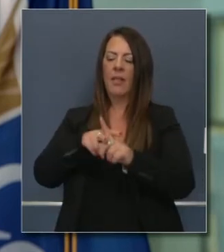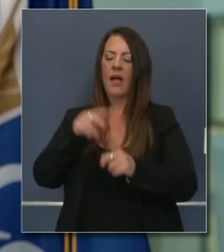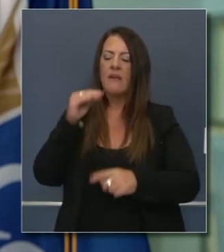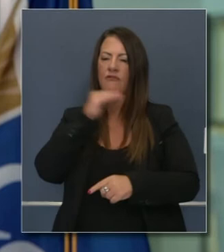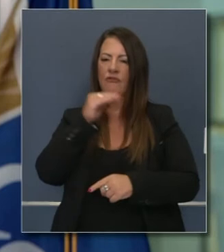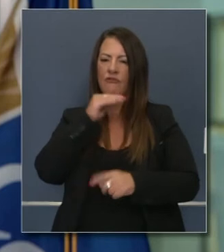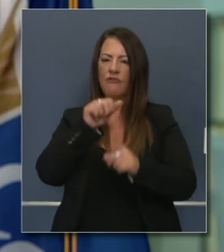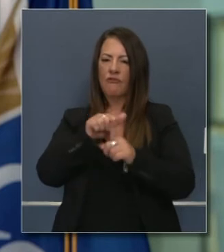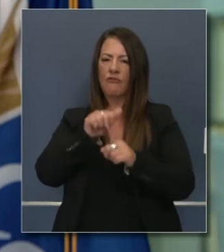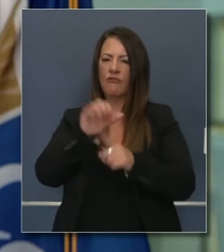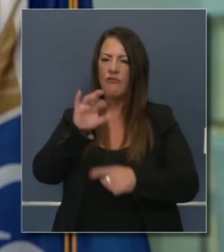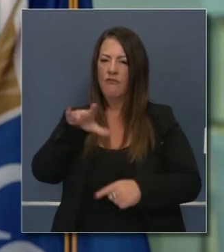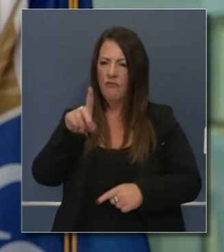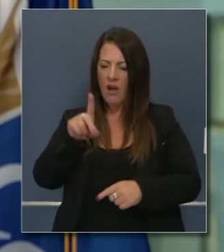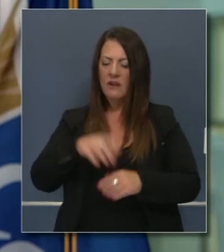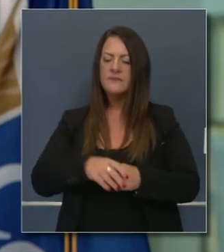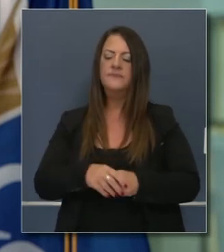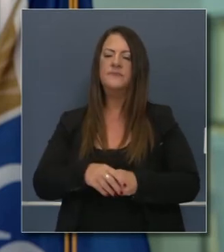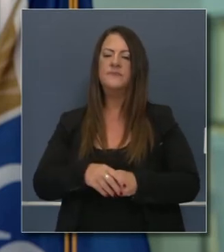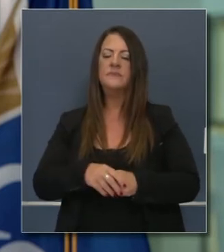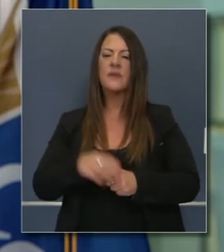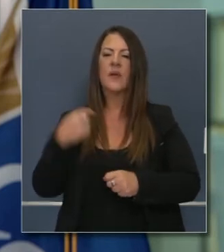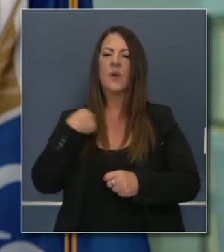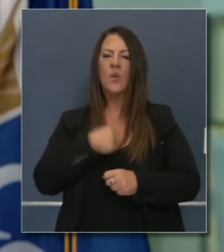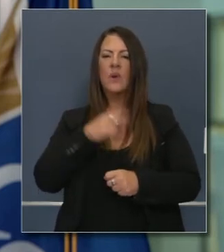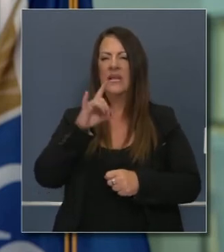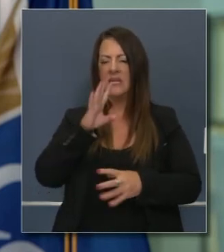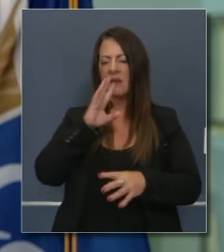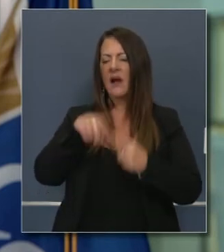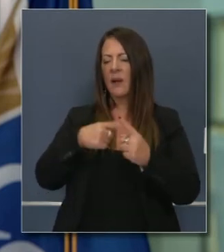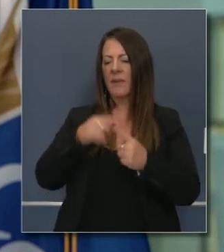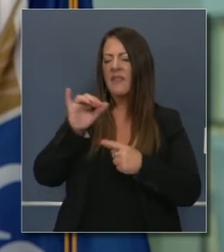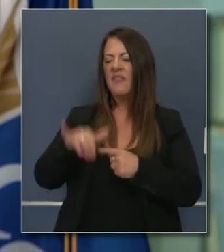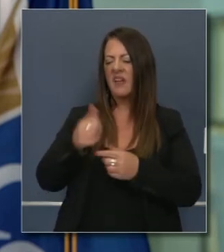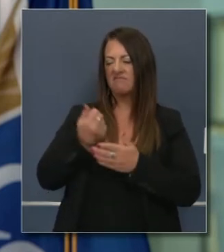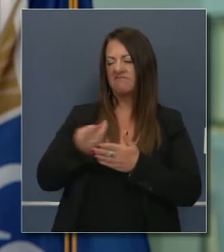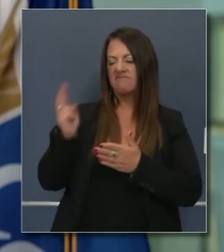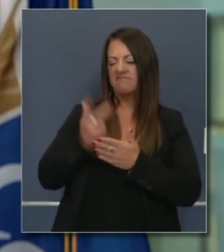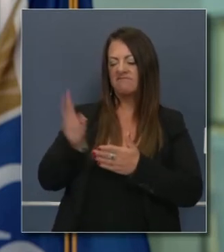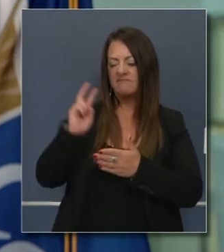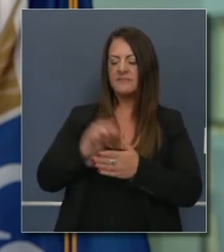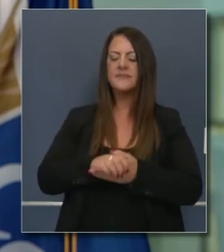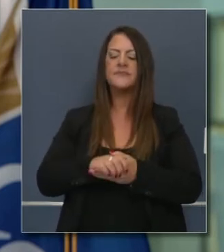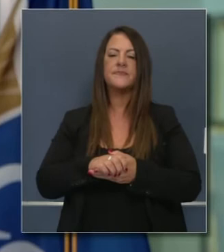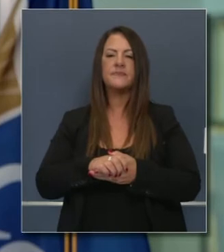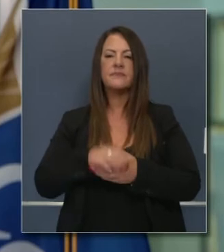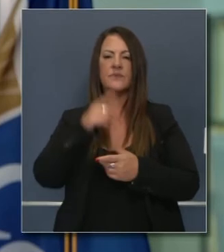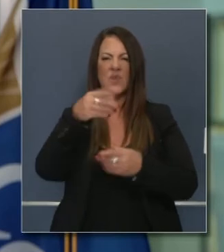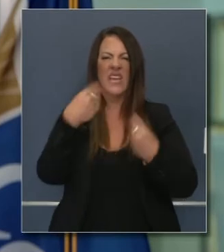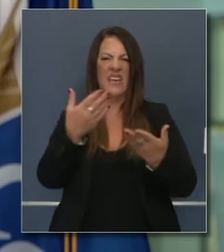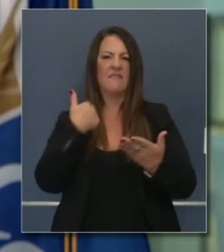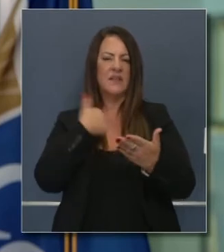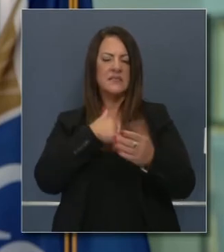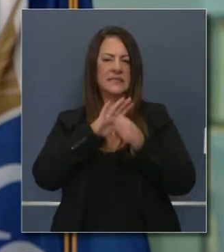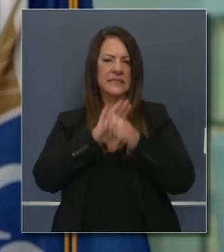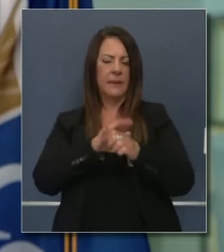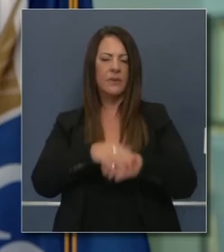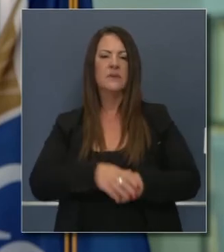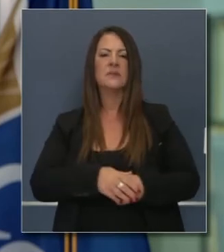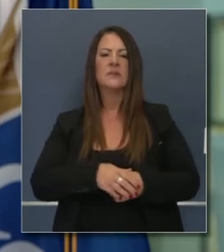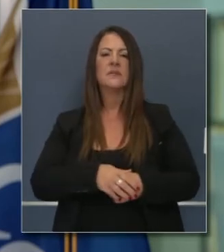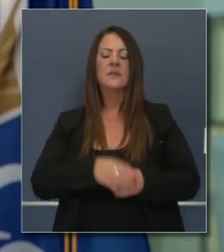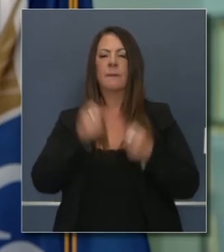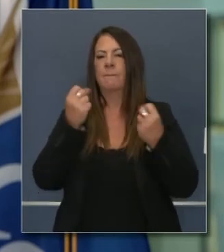este espacio. Hemos hablado creo hace una semana de ciertas instancias específicas que fueron añadidas al